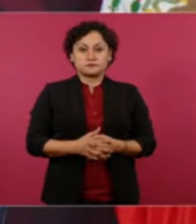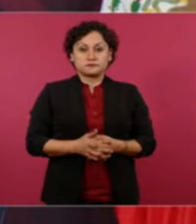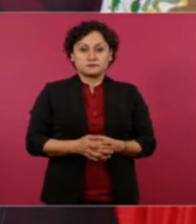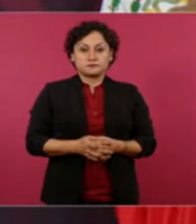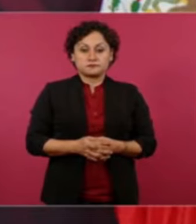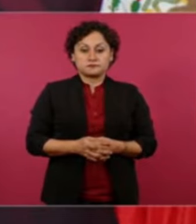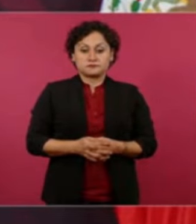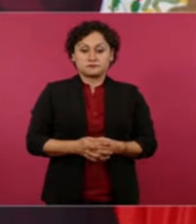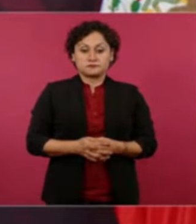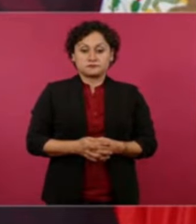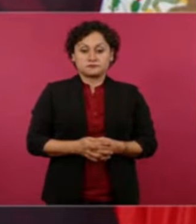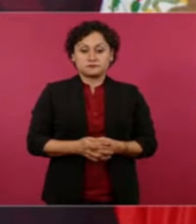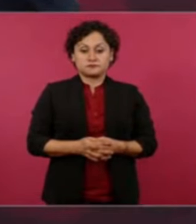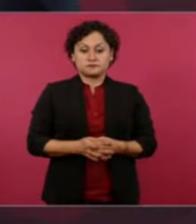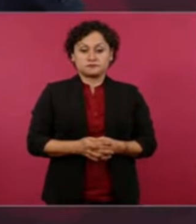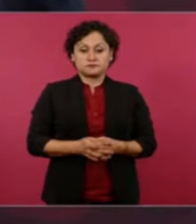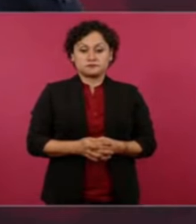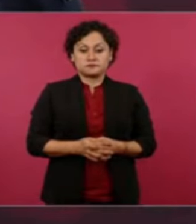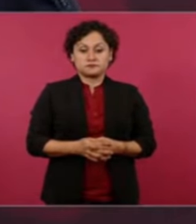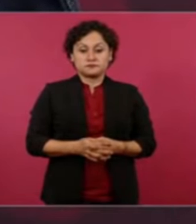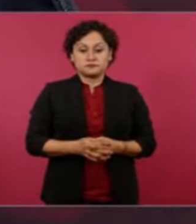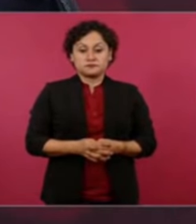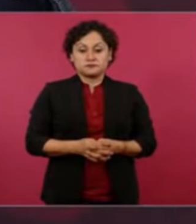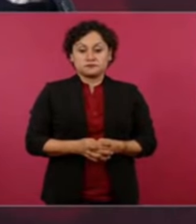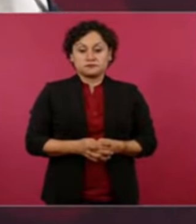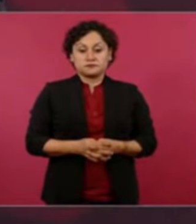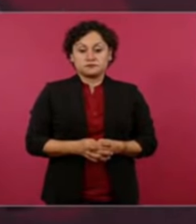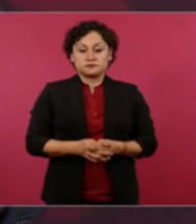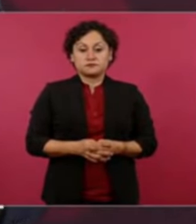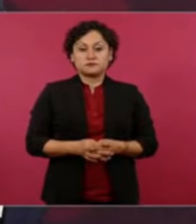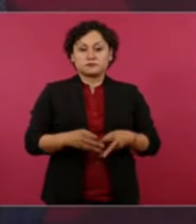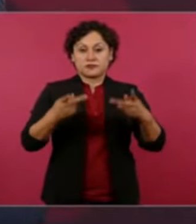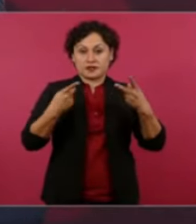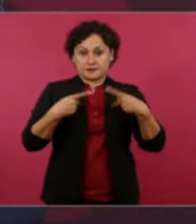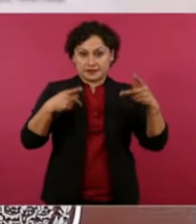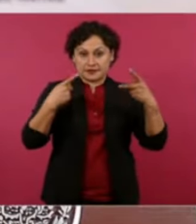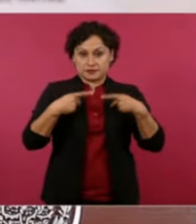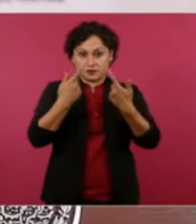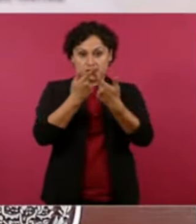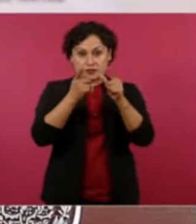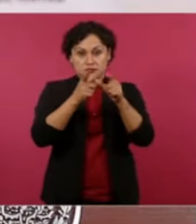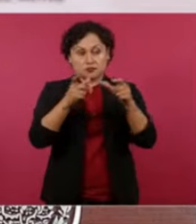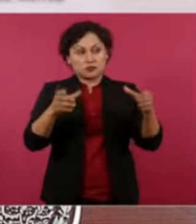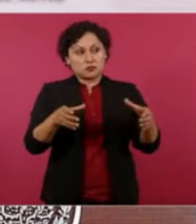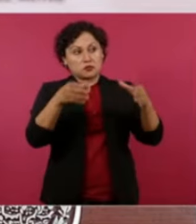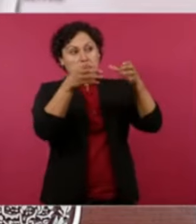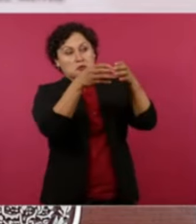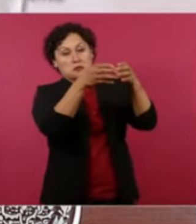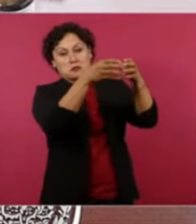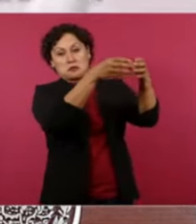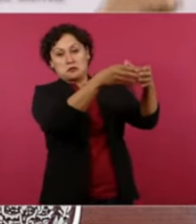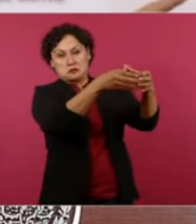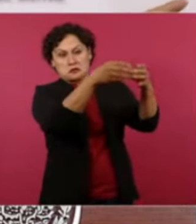y con los que promueven el mal. está